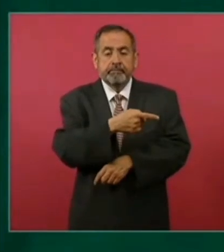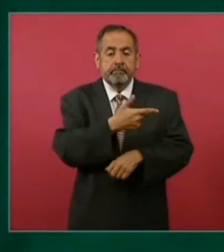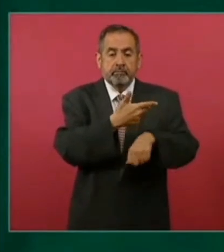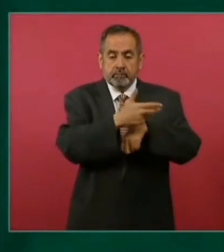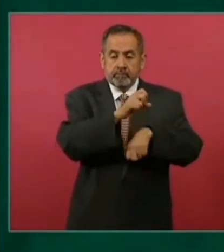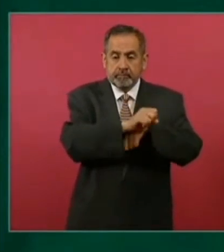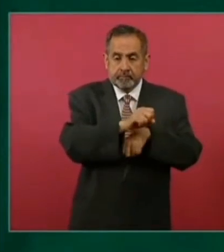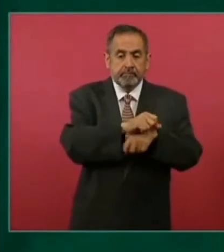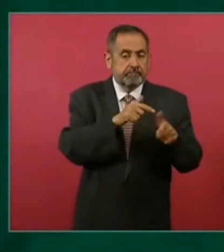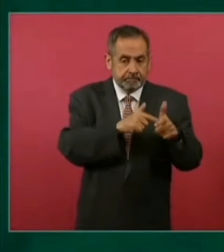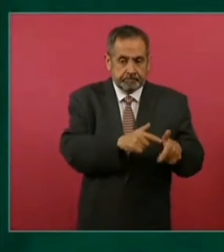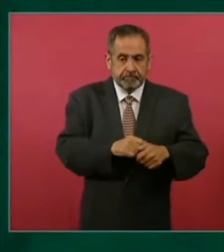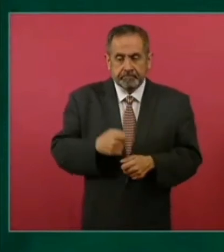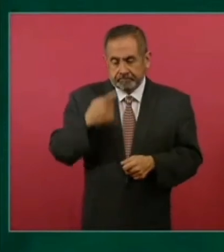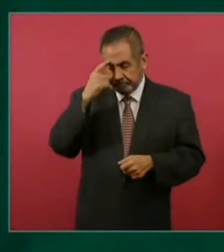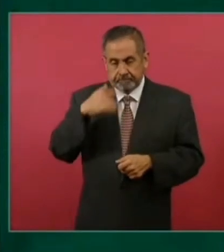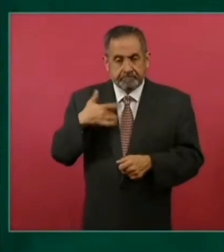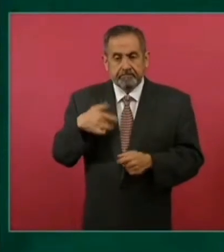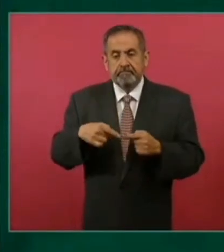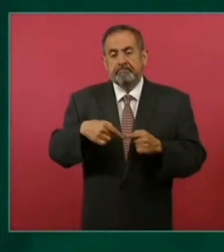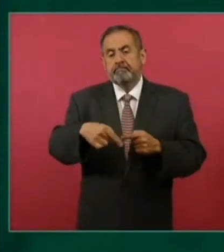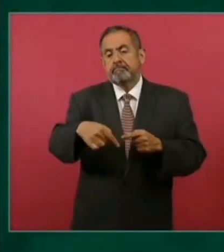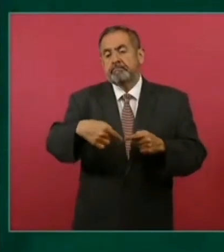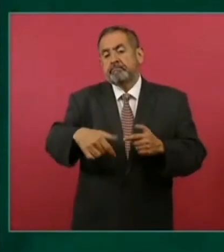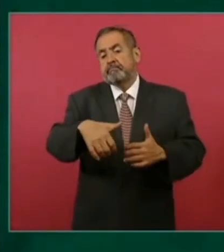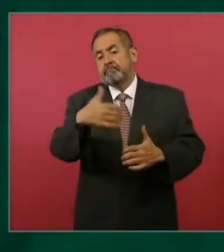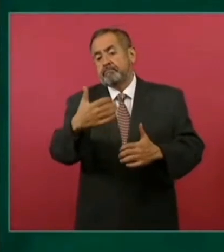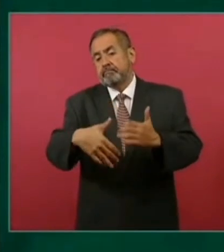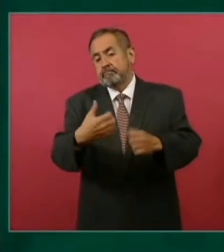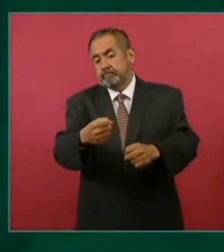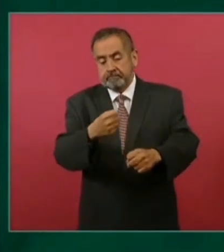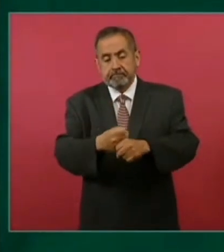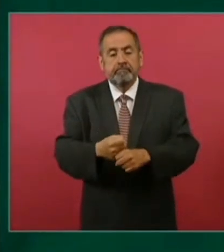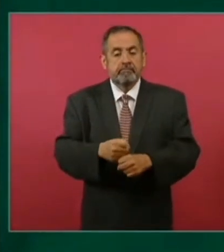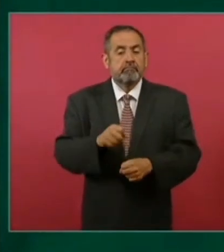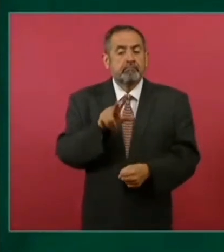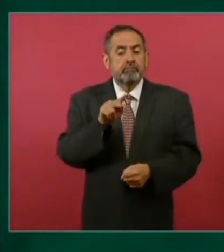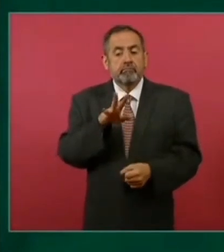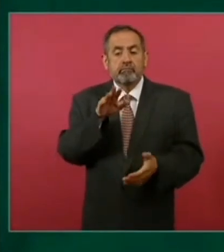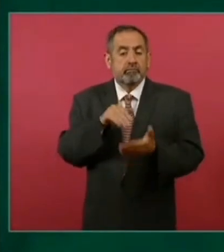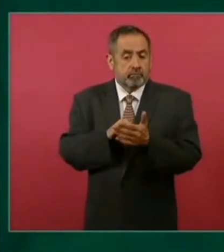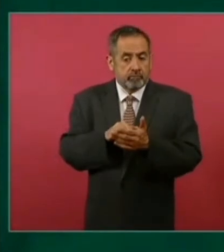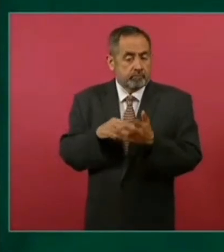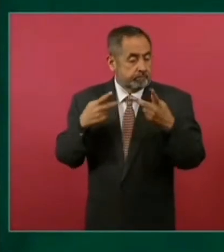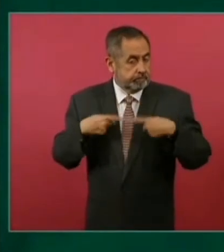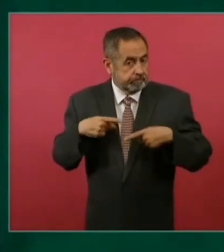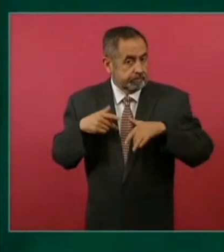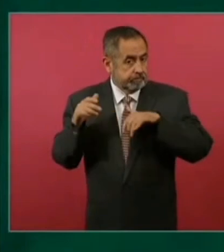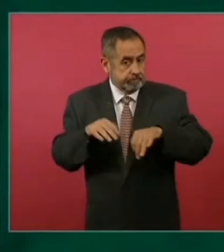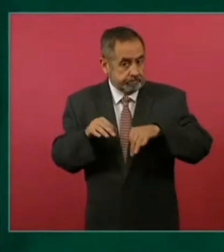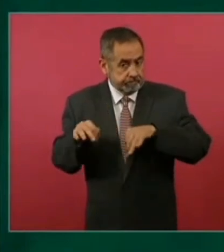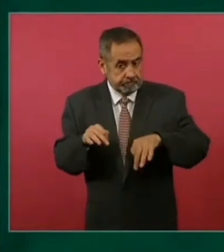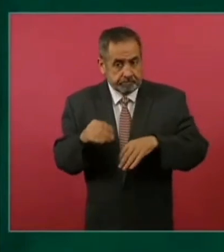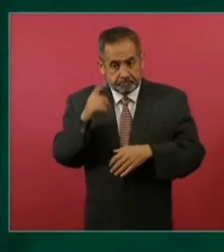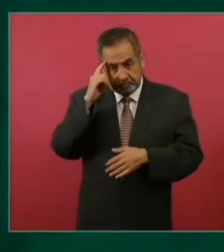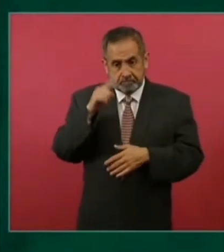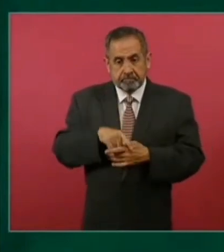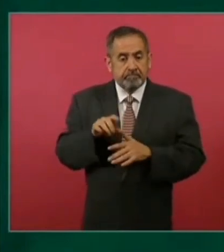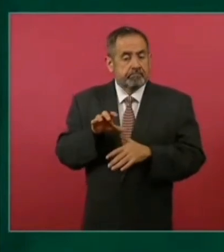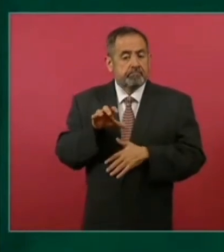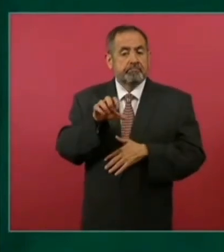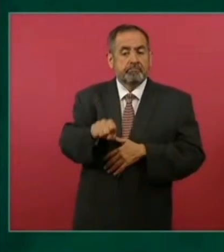nosotros pensamos que para finales de este año, adicional a los 84.000 empleos que se generaron, vamos a poder alcanzar hasta